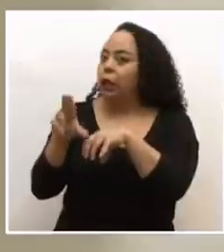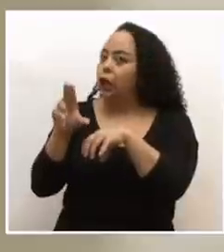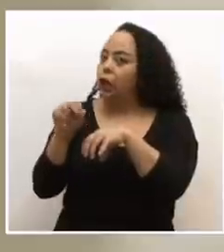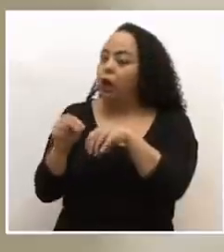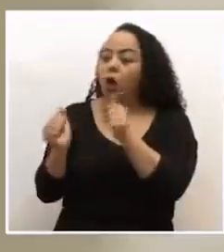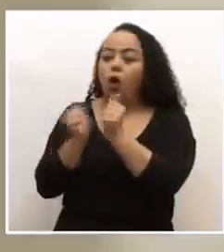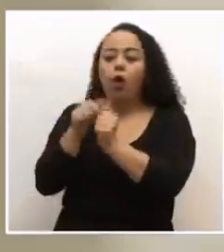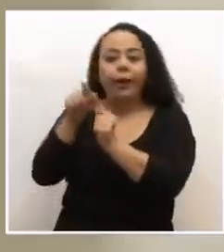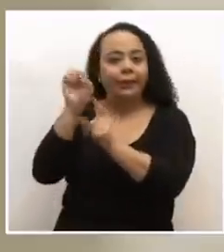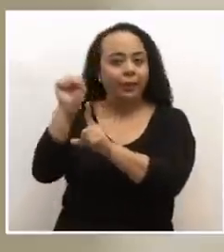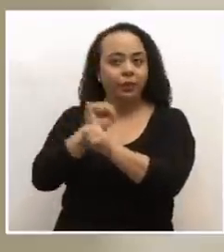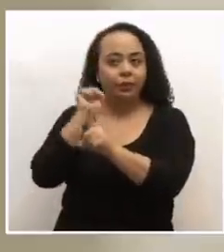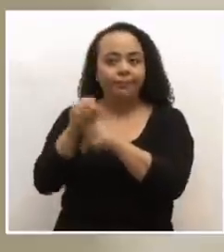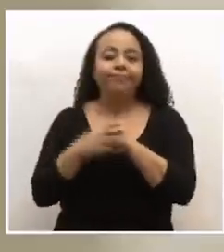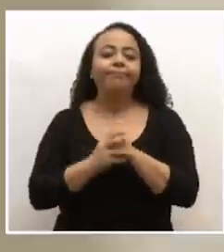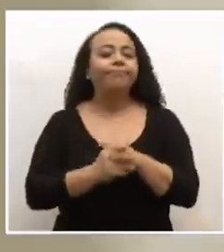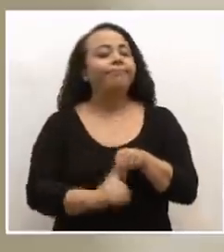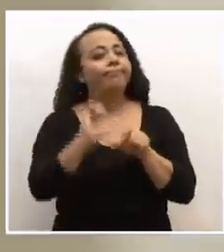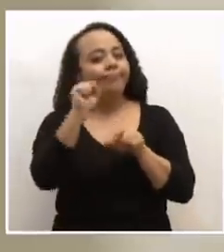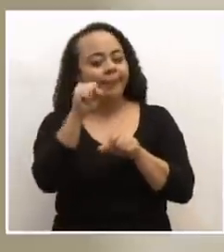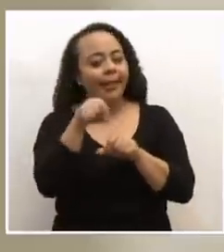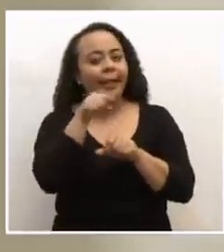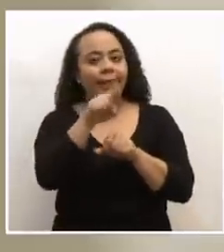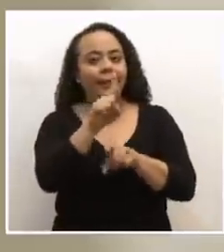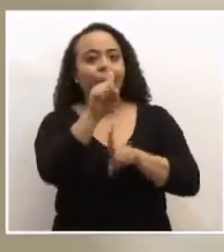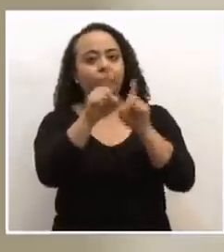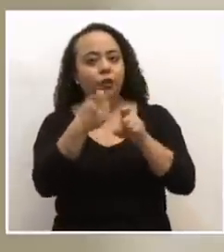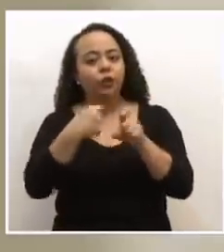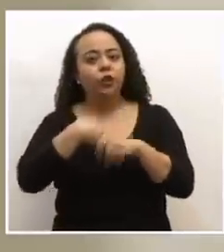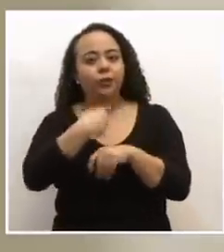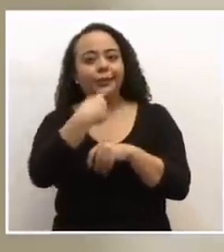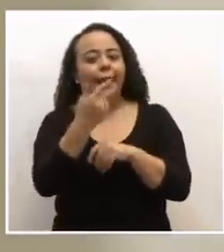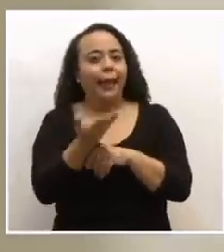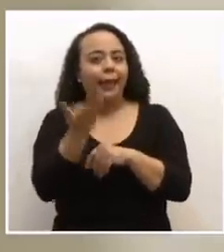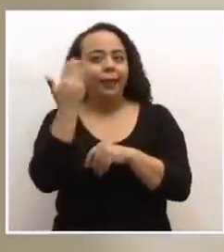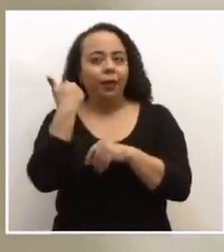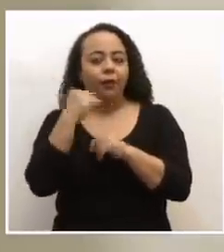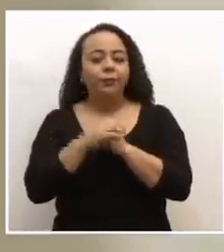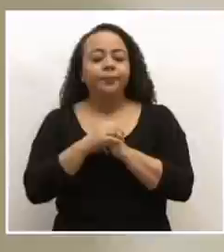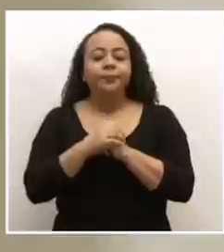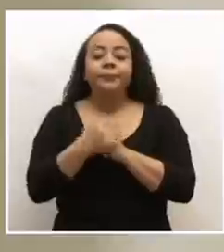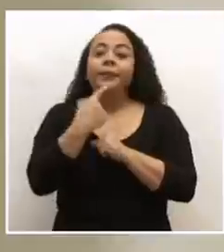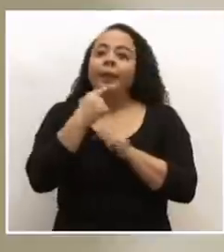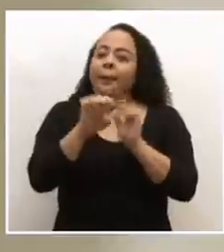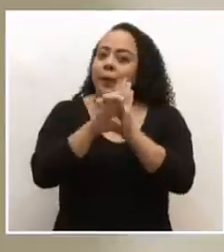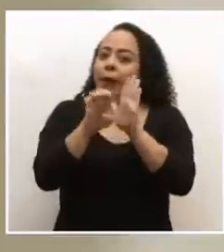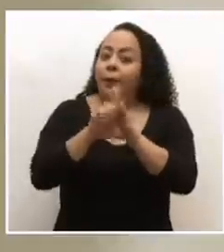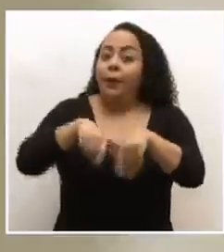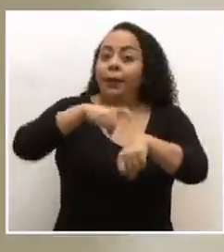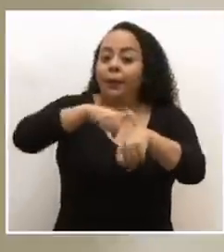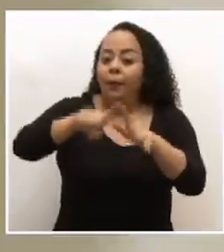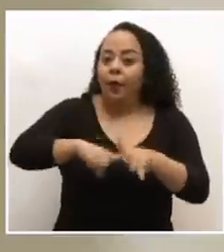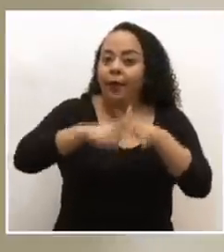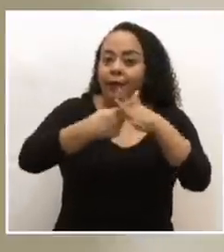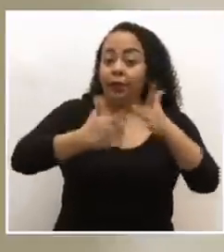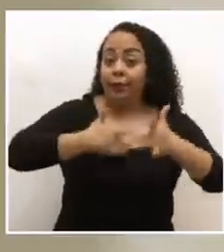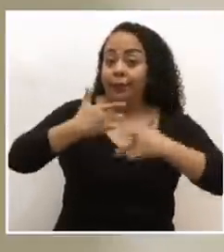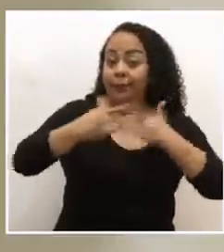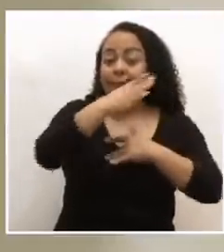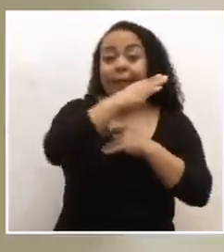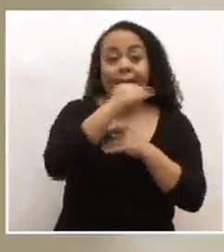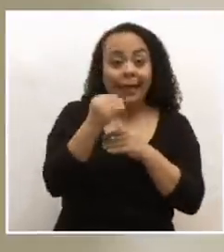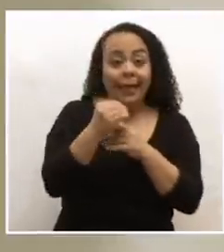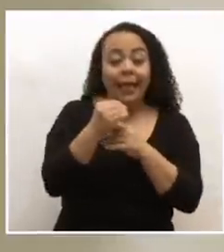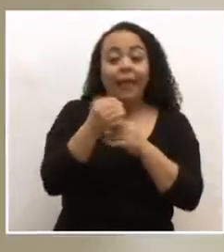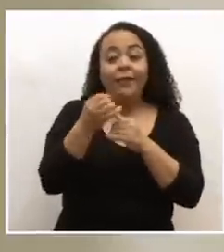bajo dicha condición? Sí, justamente ya esa pregunta la abordé anteriormente en donde indicaba, por ejemplo, que el tiempo de inicio de síntomas y la